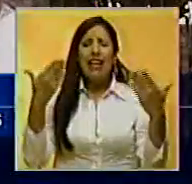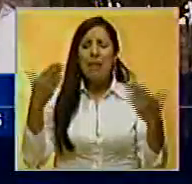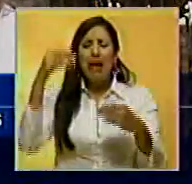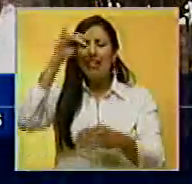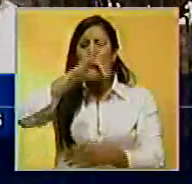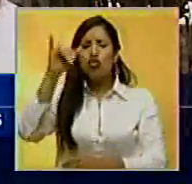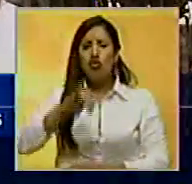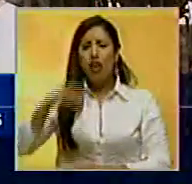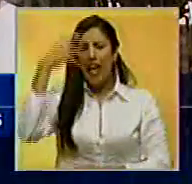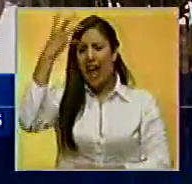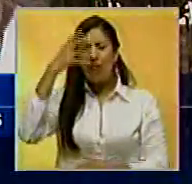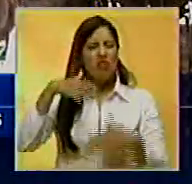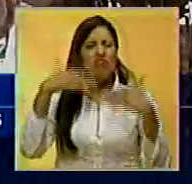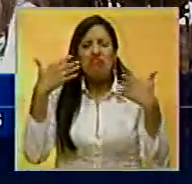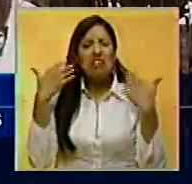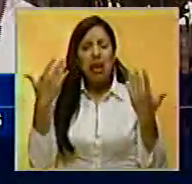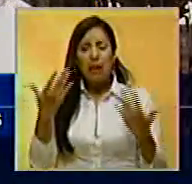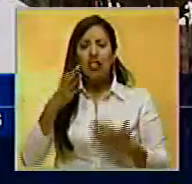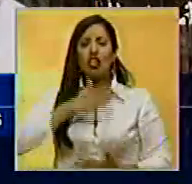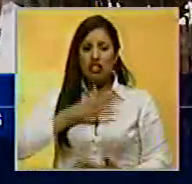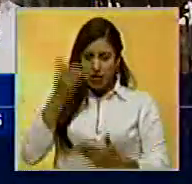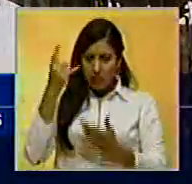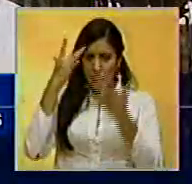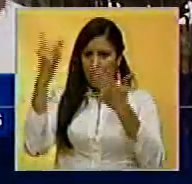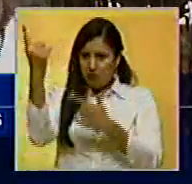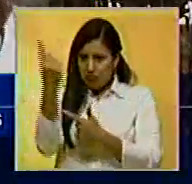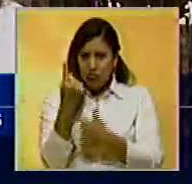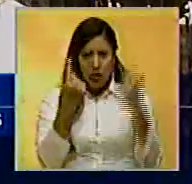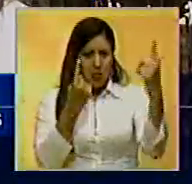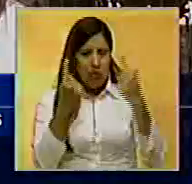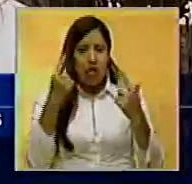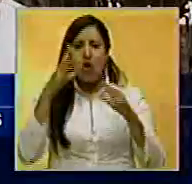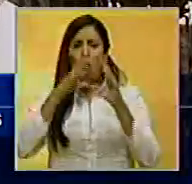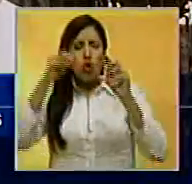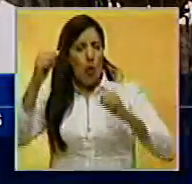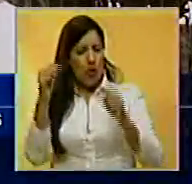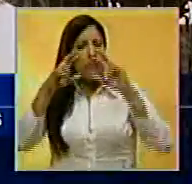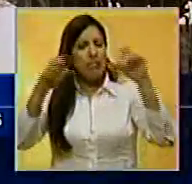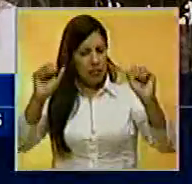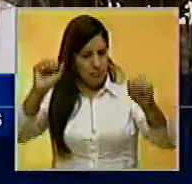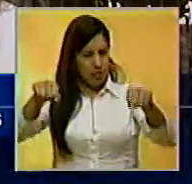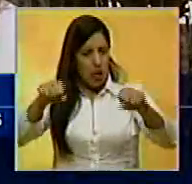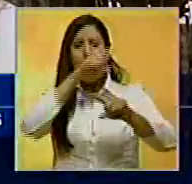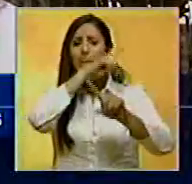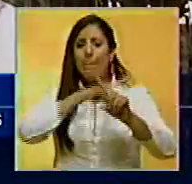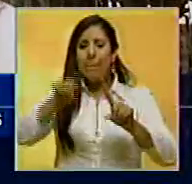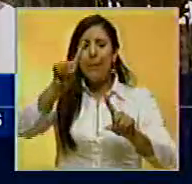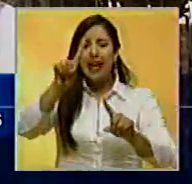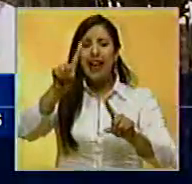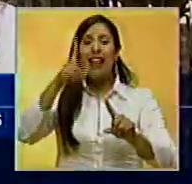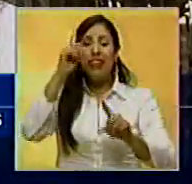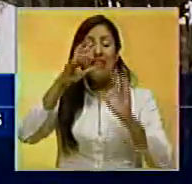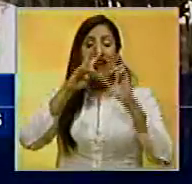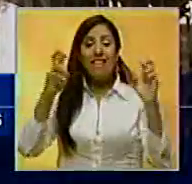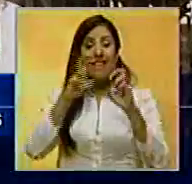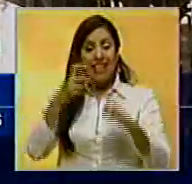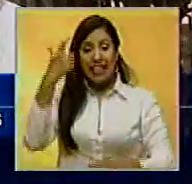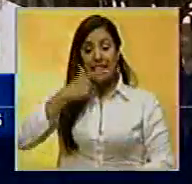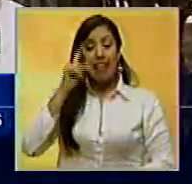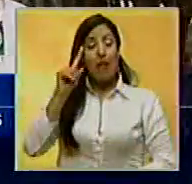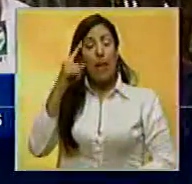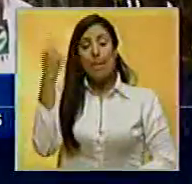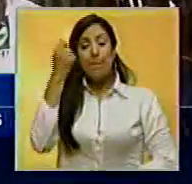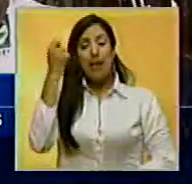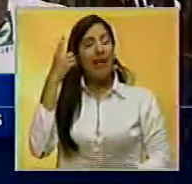en el zoológico de Caricuao? A nos parece bien, mire, que metan inteligencia, se bien que investiguen, pero si hay una investigación seria, lo